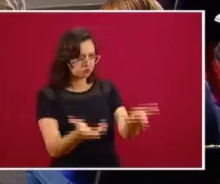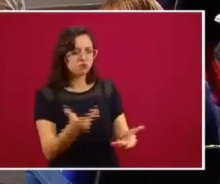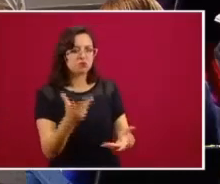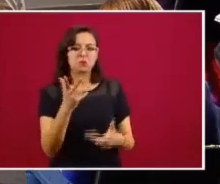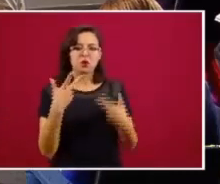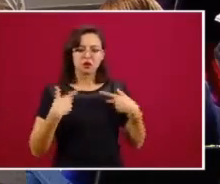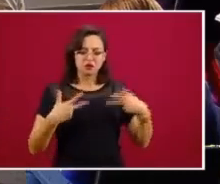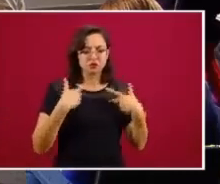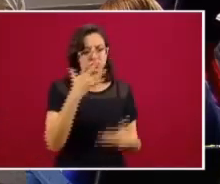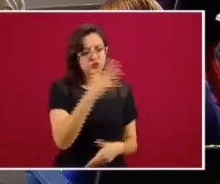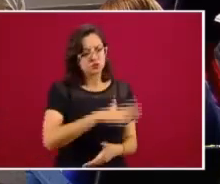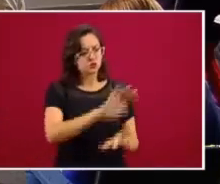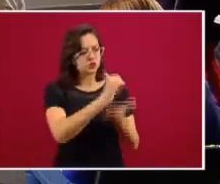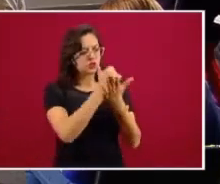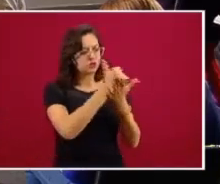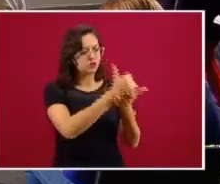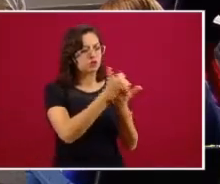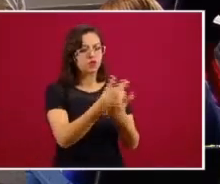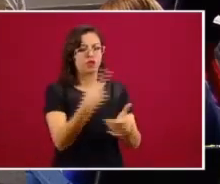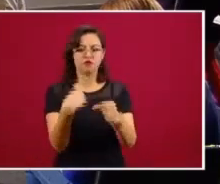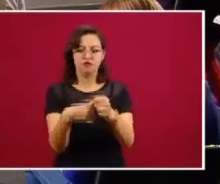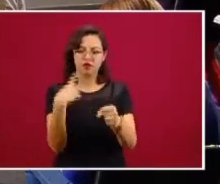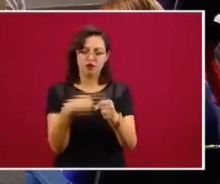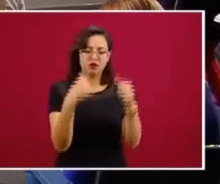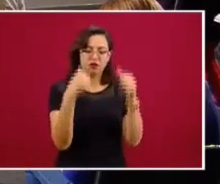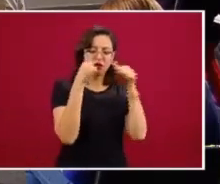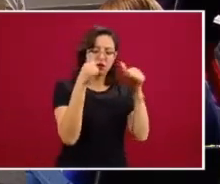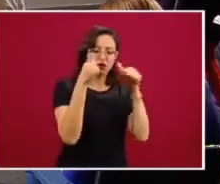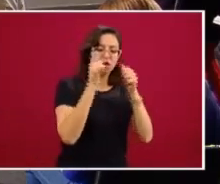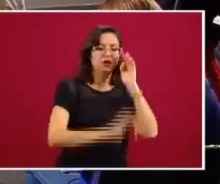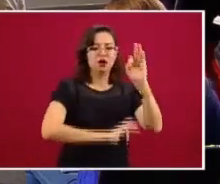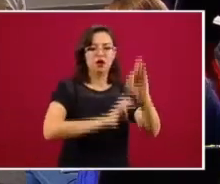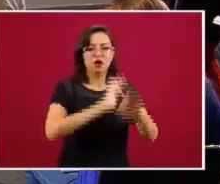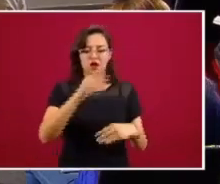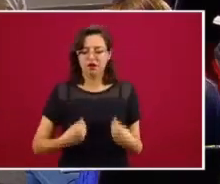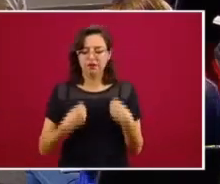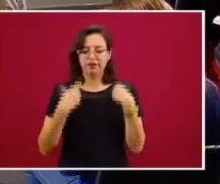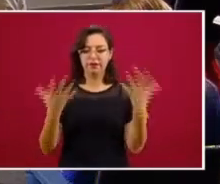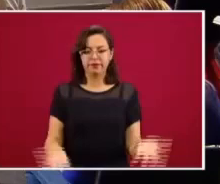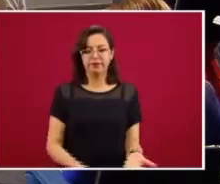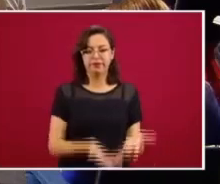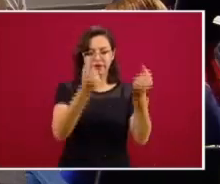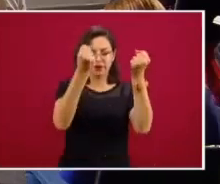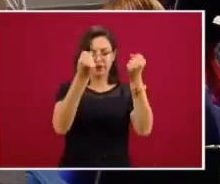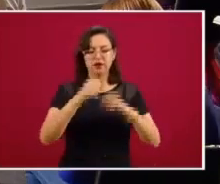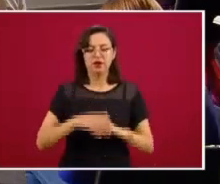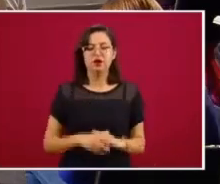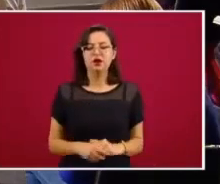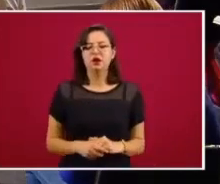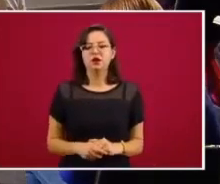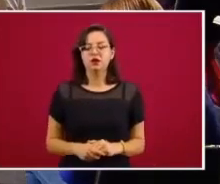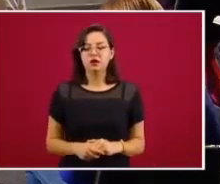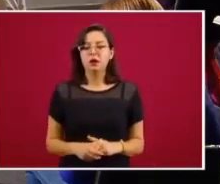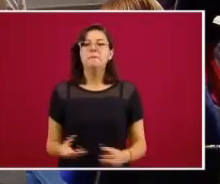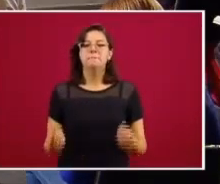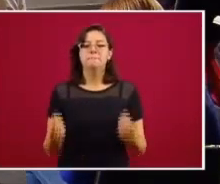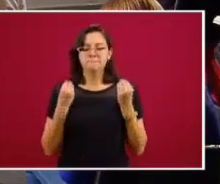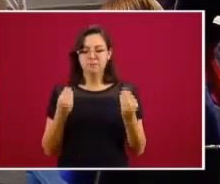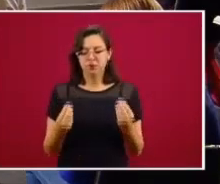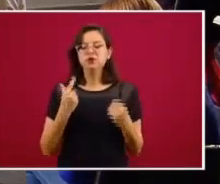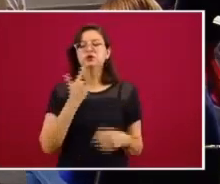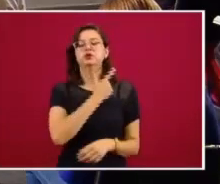atender a enfermos y se puedan salvar vidas. Nos da mucho gusto que